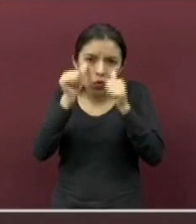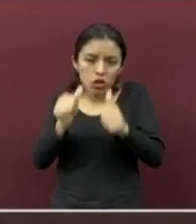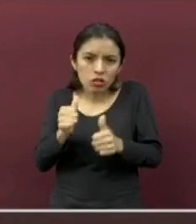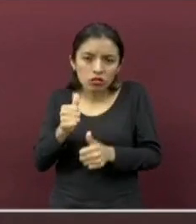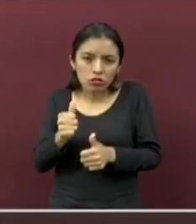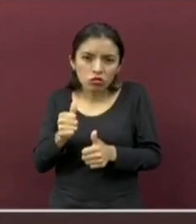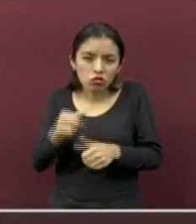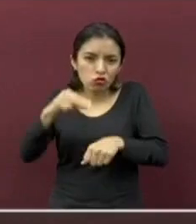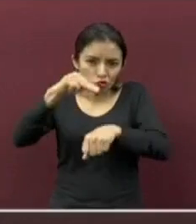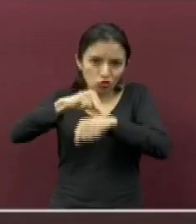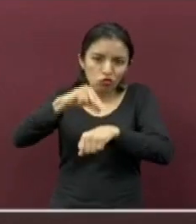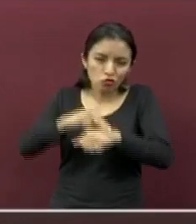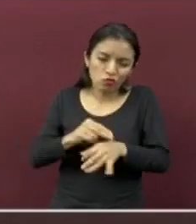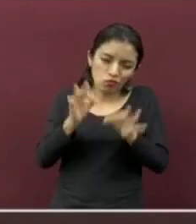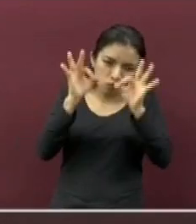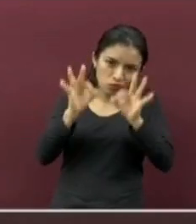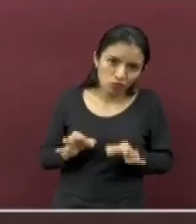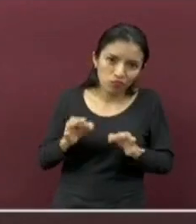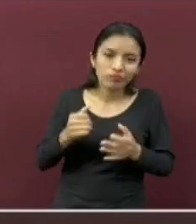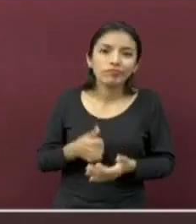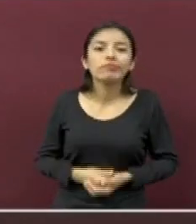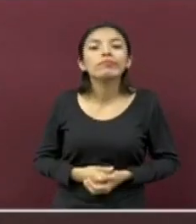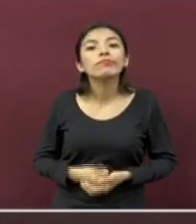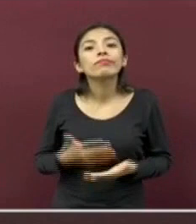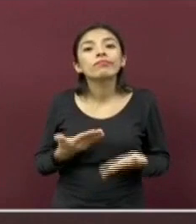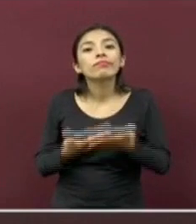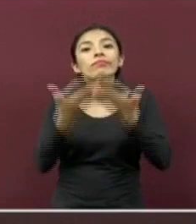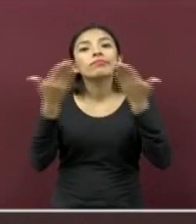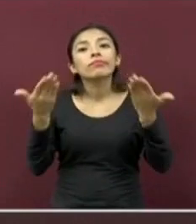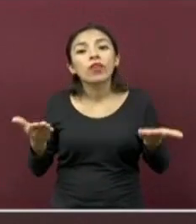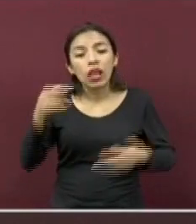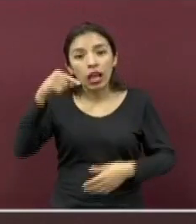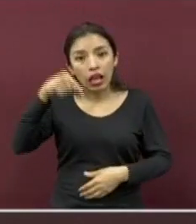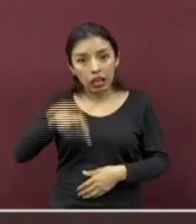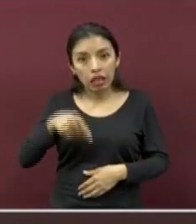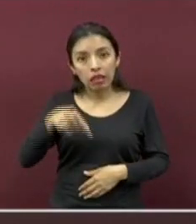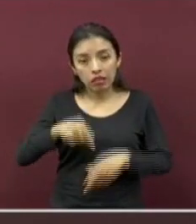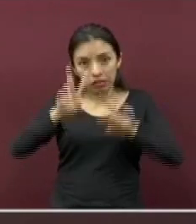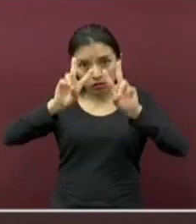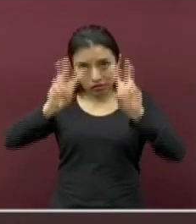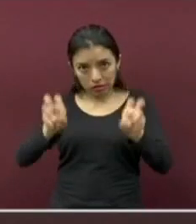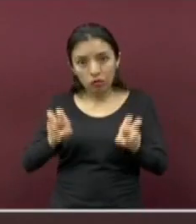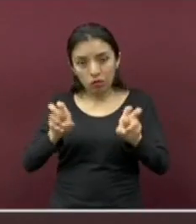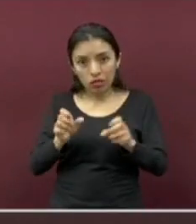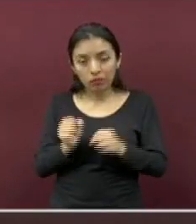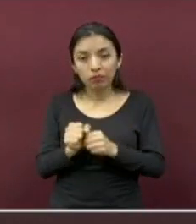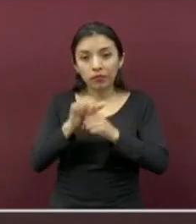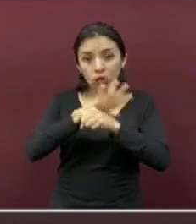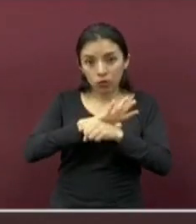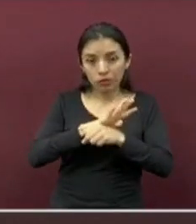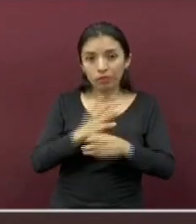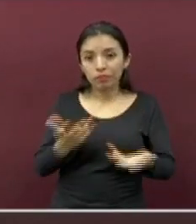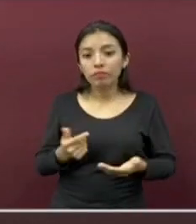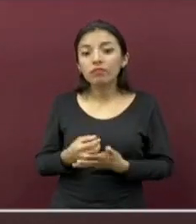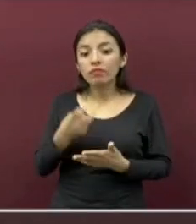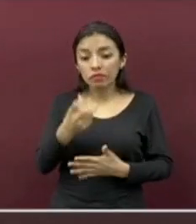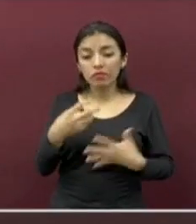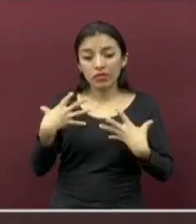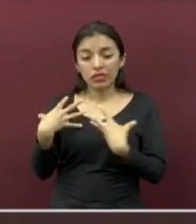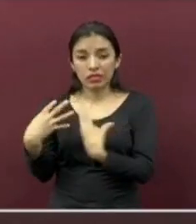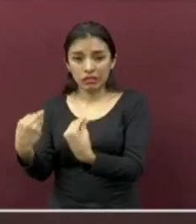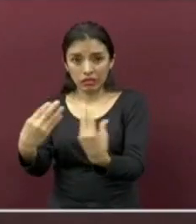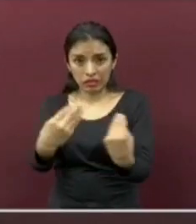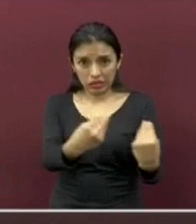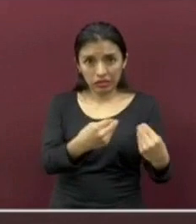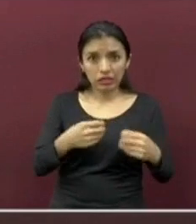Ciudadanos, retomando el tema que nos ocupa en este espacio, los contagios de COVID-19 en